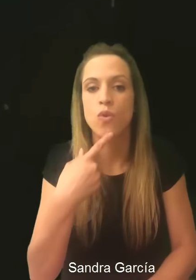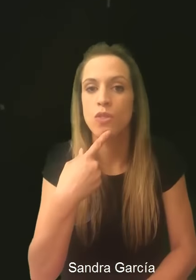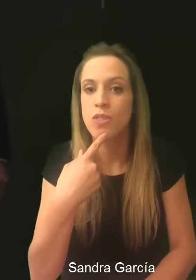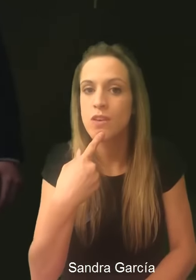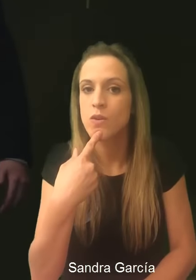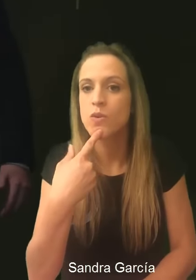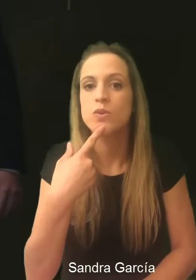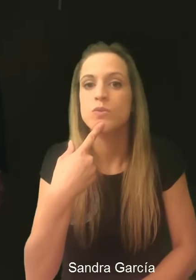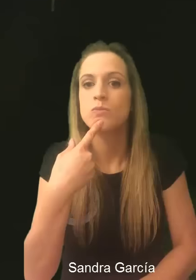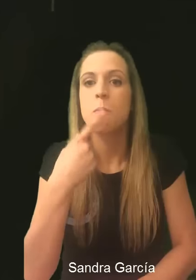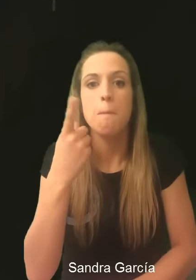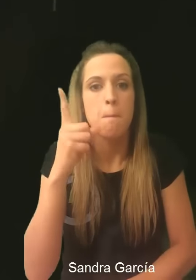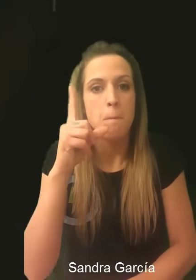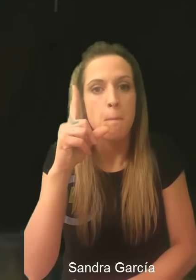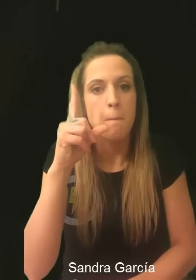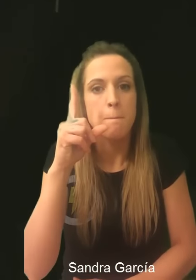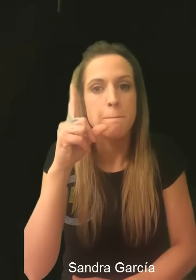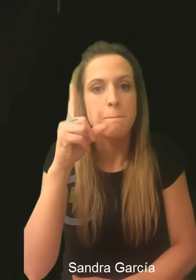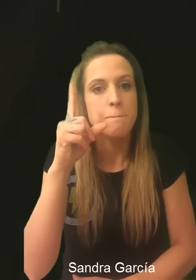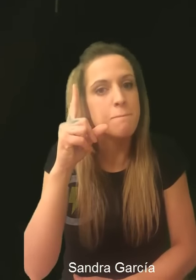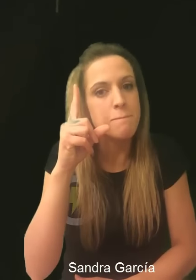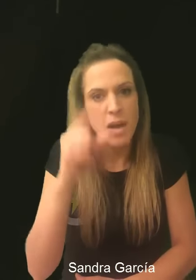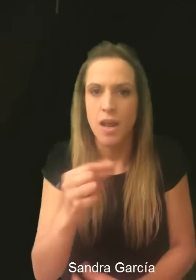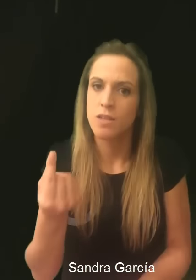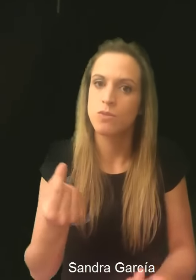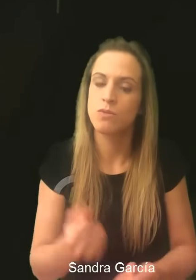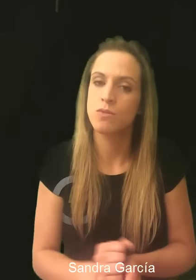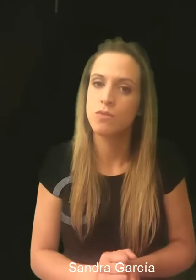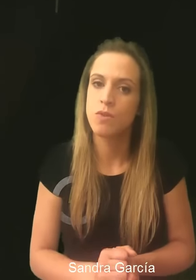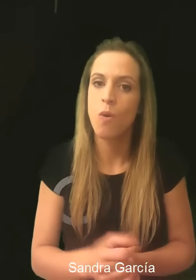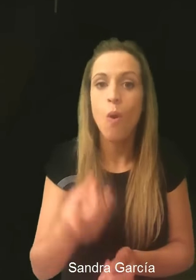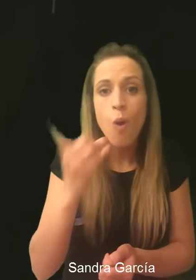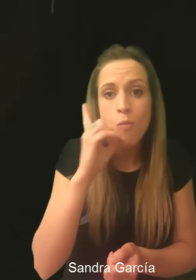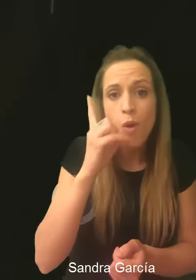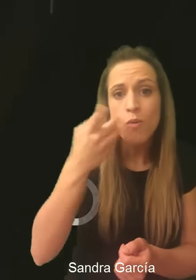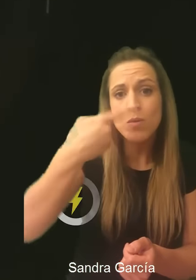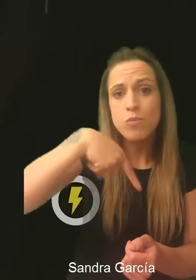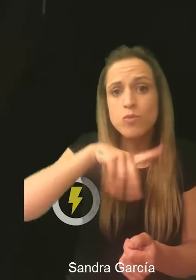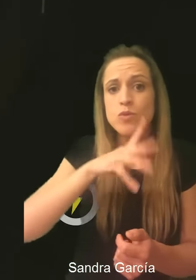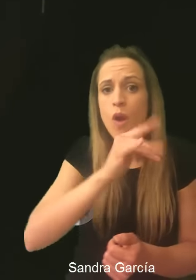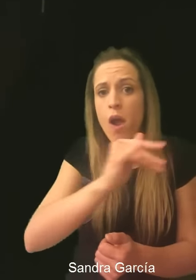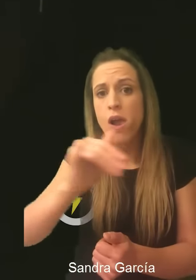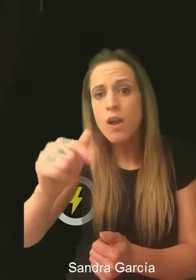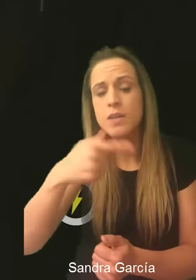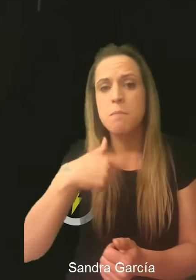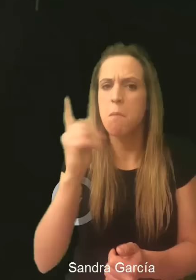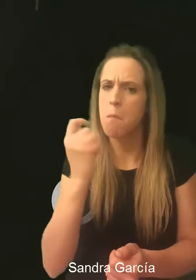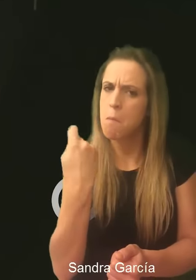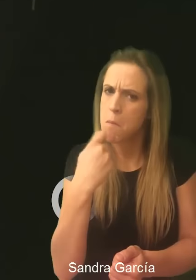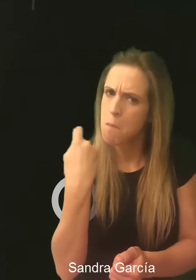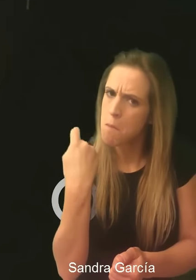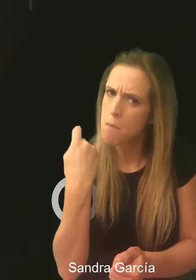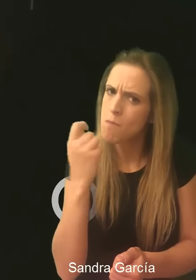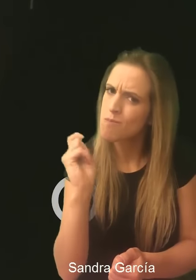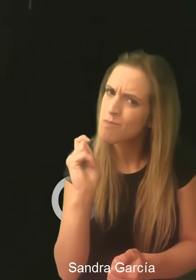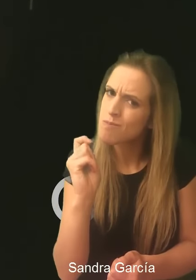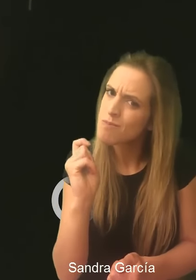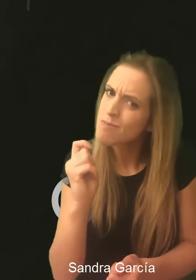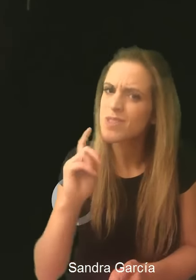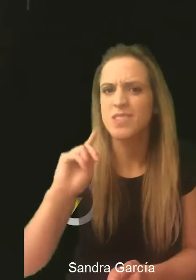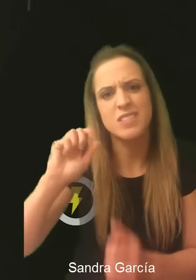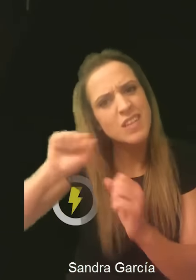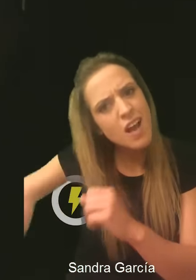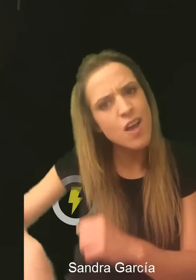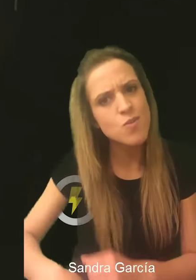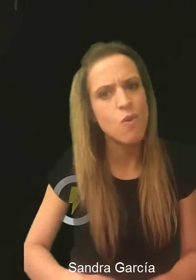teléfono móvil que tenéis en los bolsillos. Sí, sí, vale menos dinero, de verdad. O sea, que vamos a priorizar un poquito en